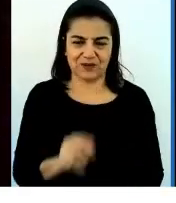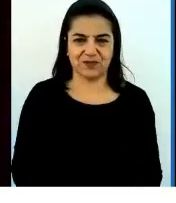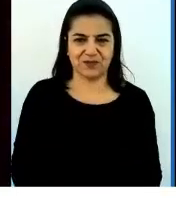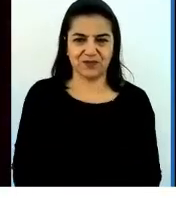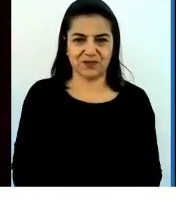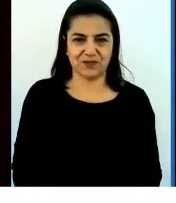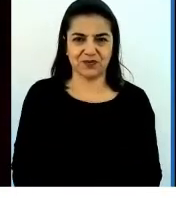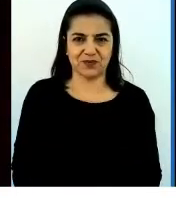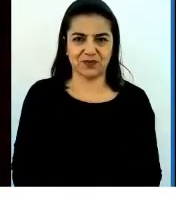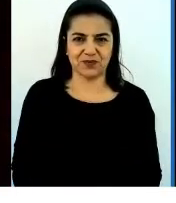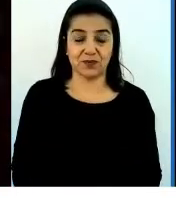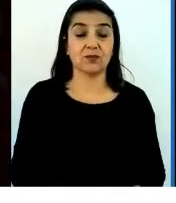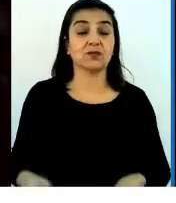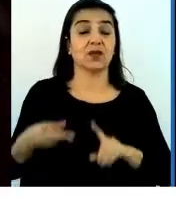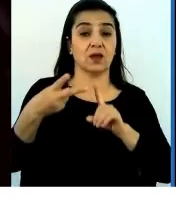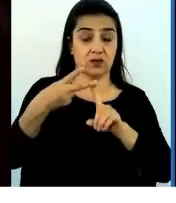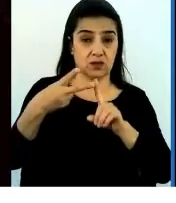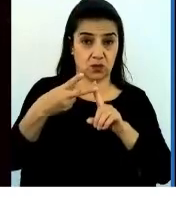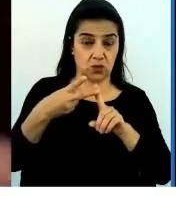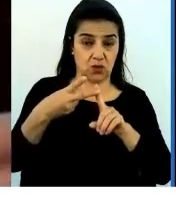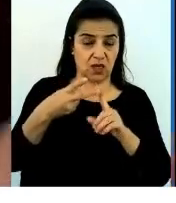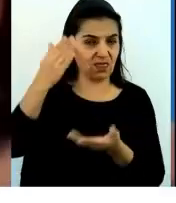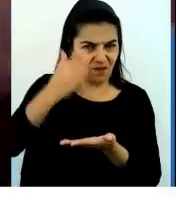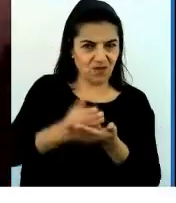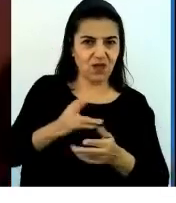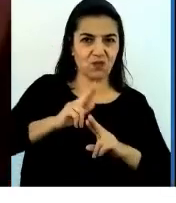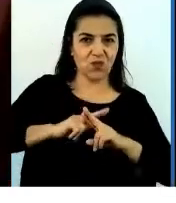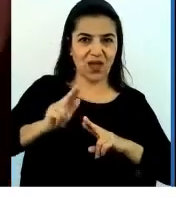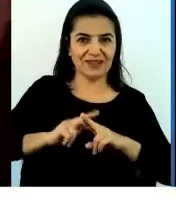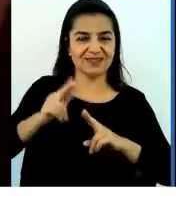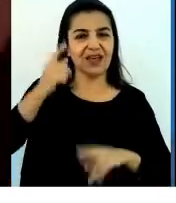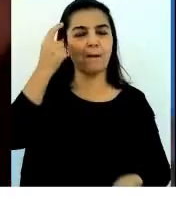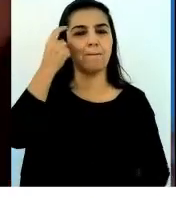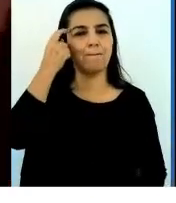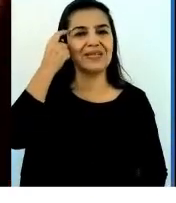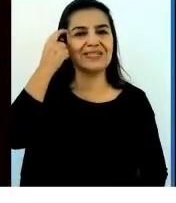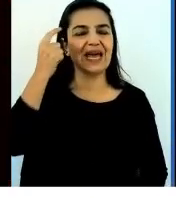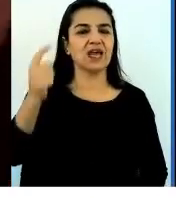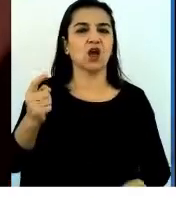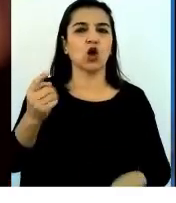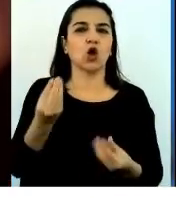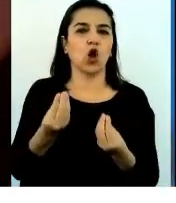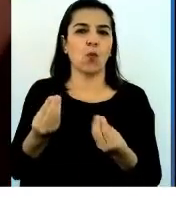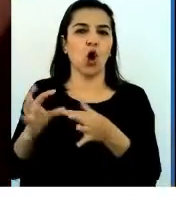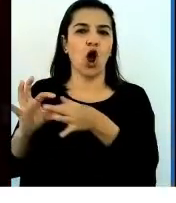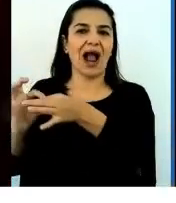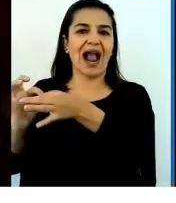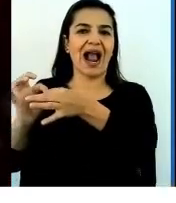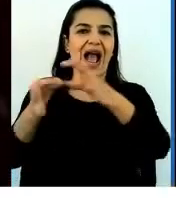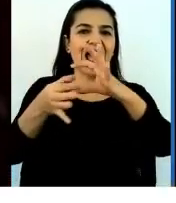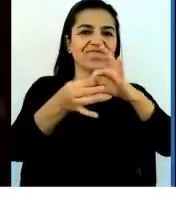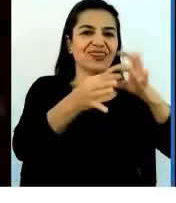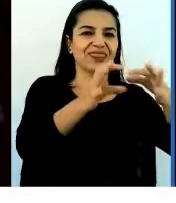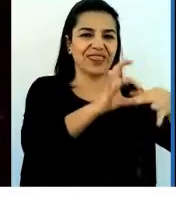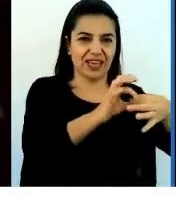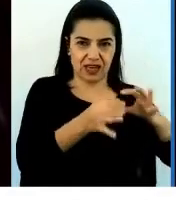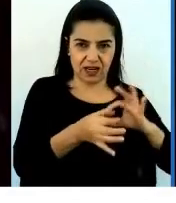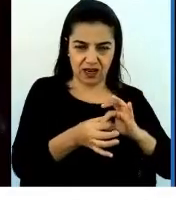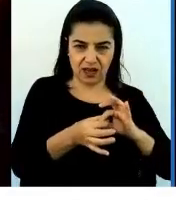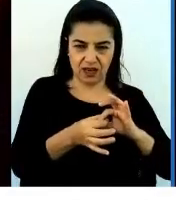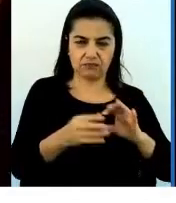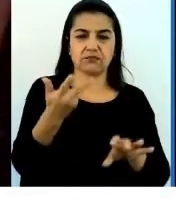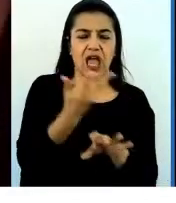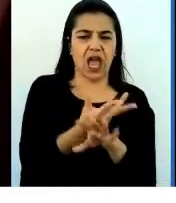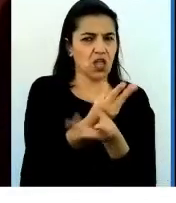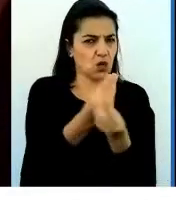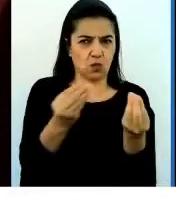La segunda cosa que debemos hacer es pensar la cadena. En la cadena hay muchos lugares,